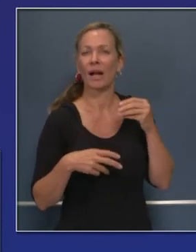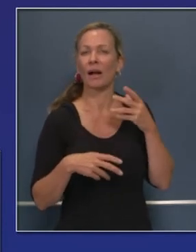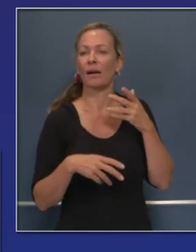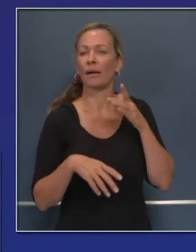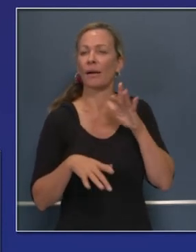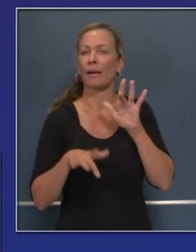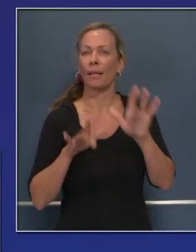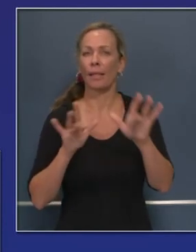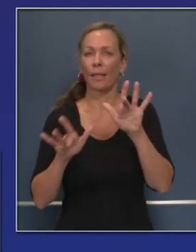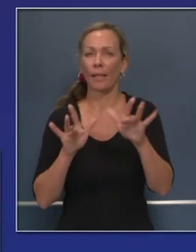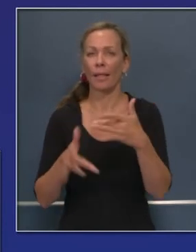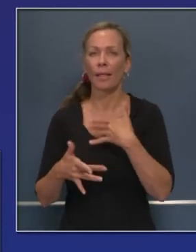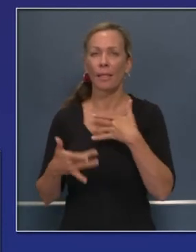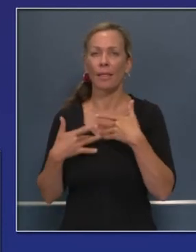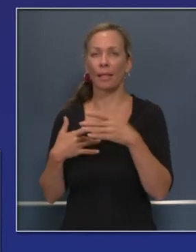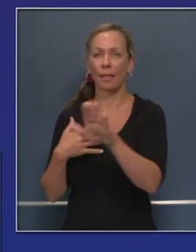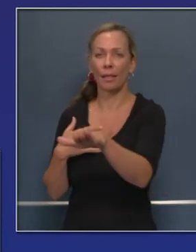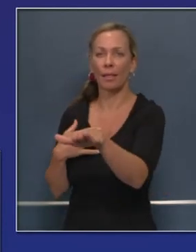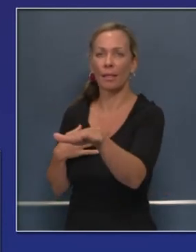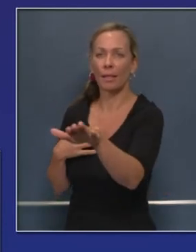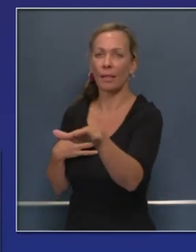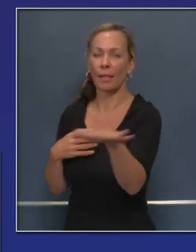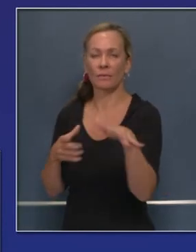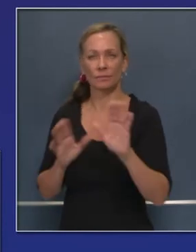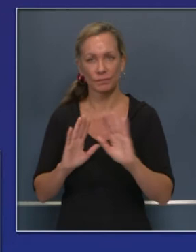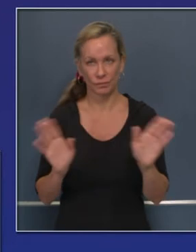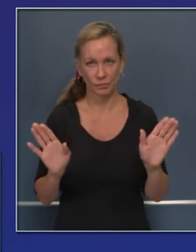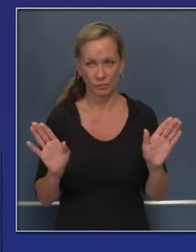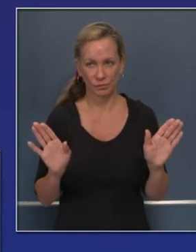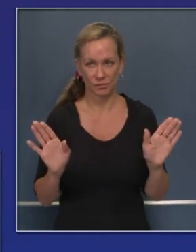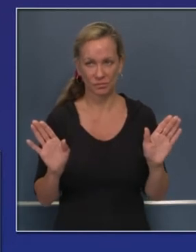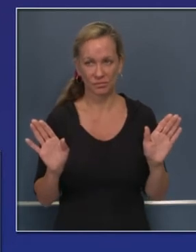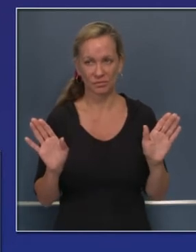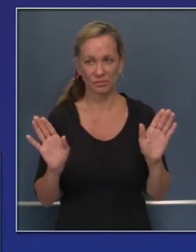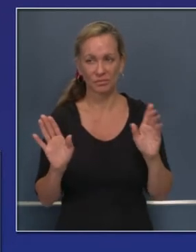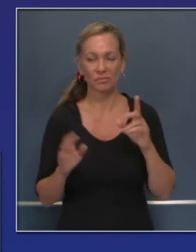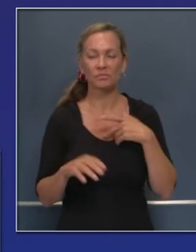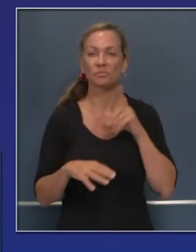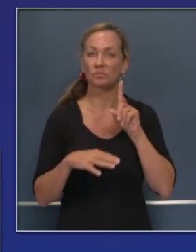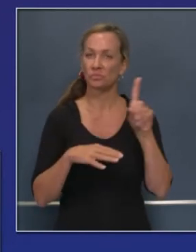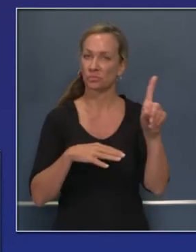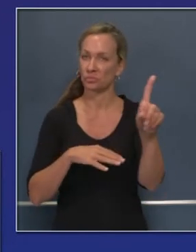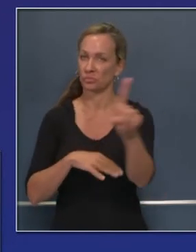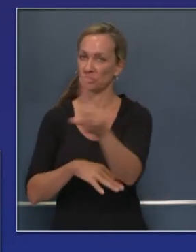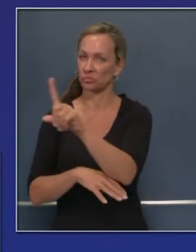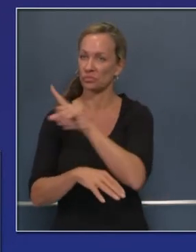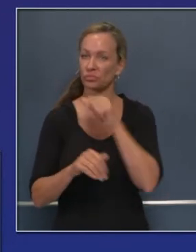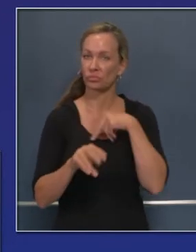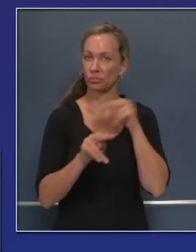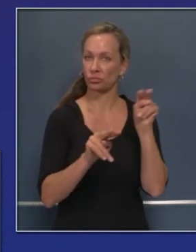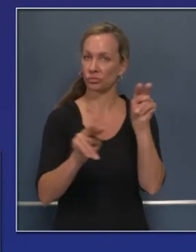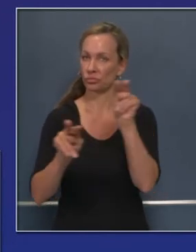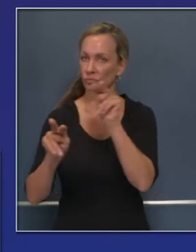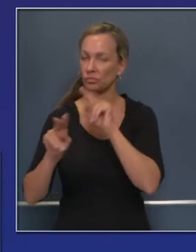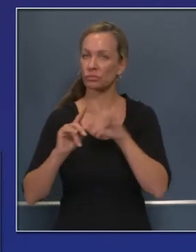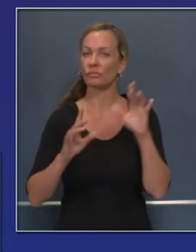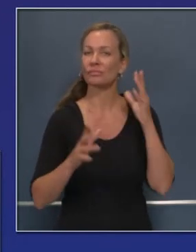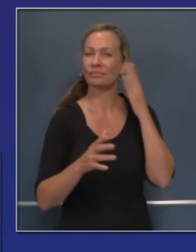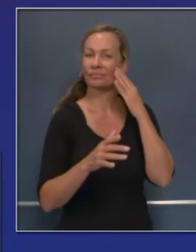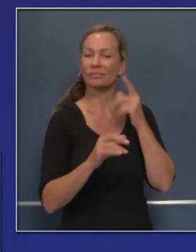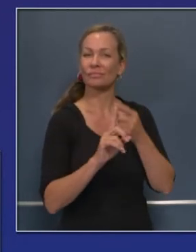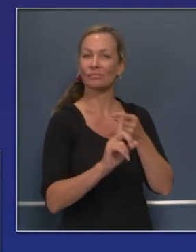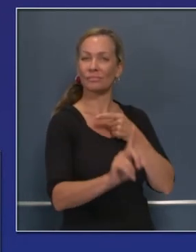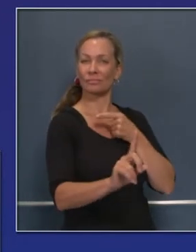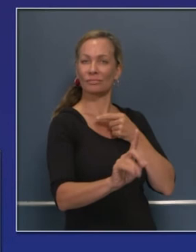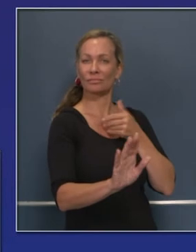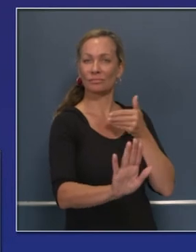que se me dio antes de yo poder hacer el tour, la gira del centro. Y lo que vi allí es que